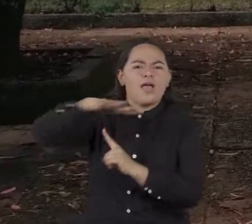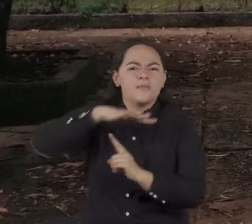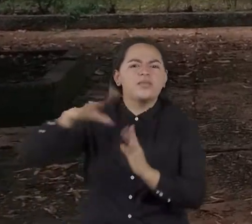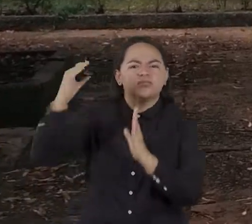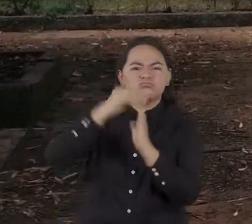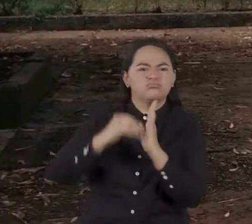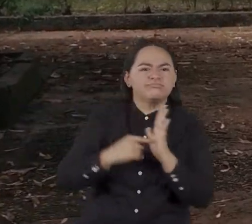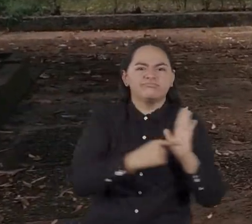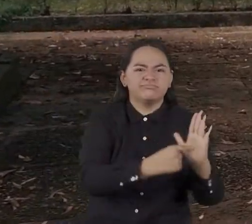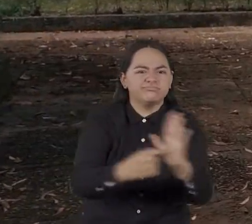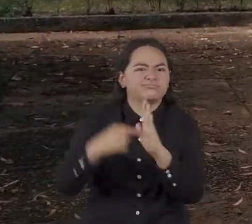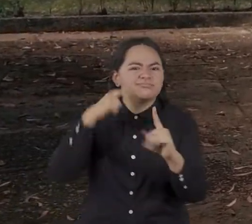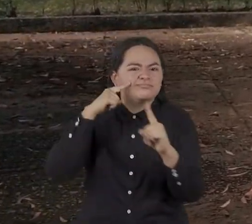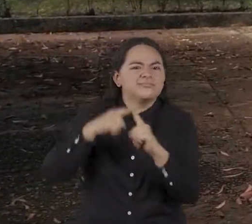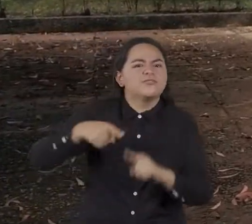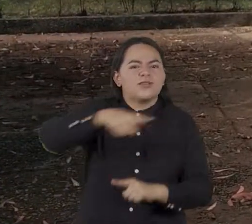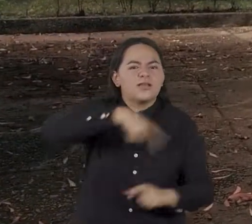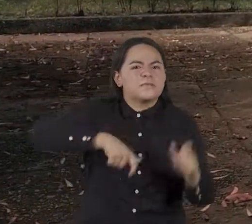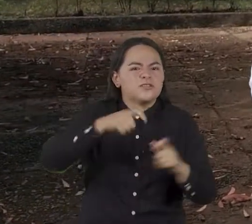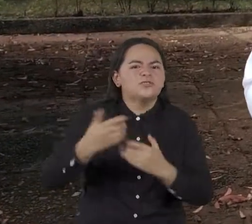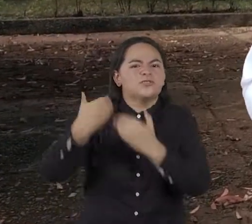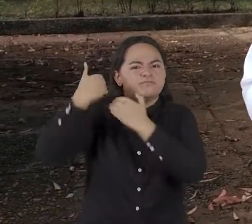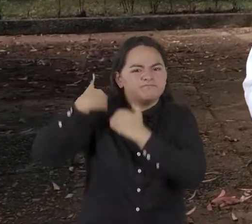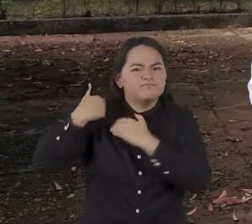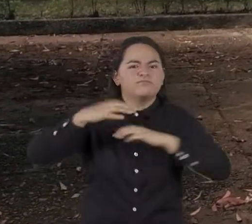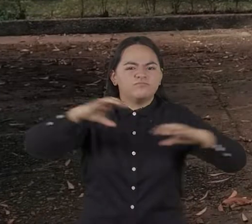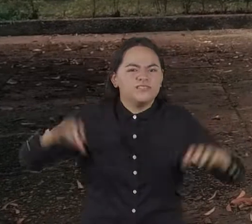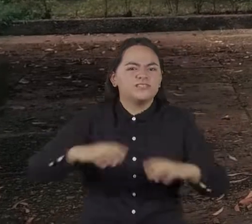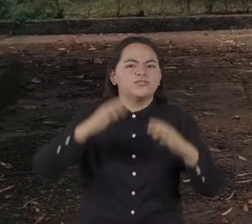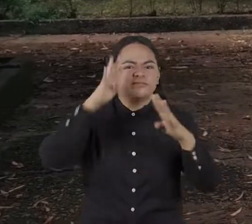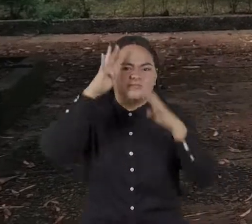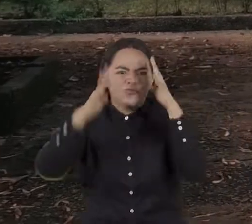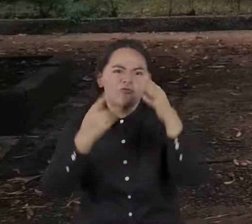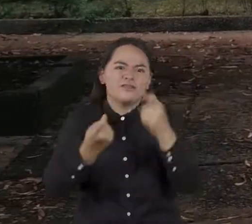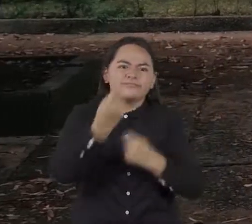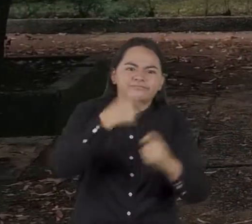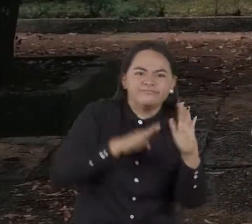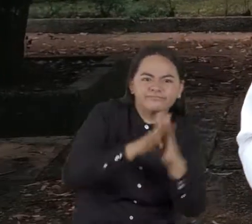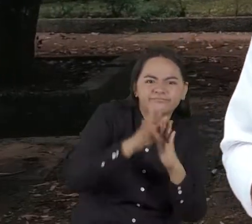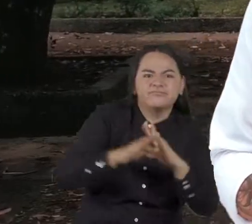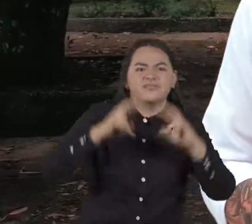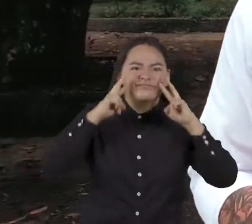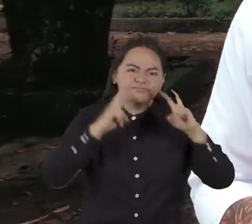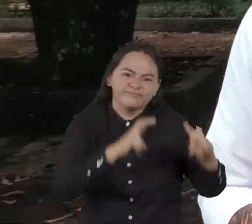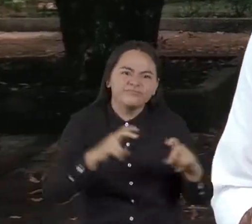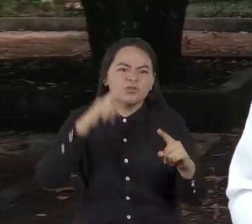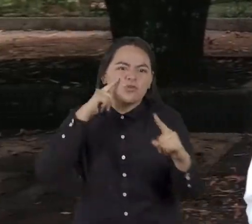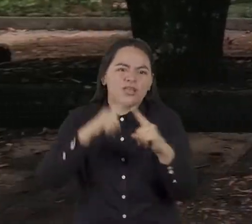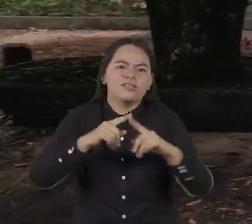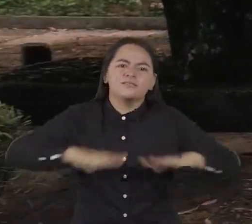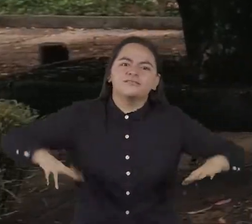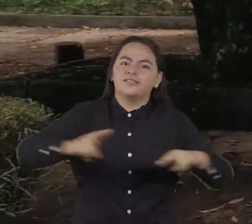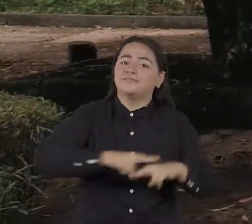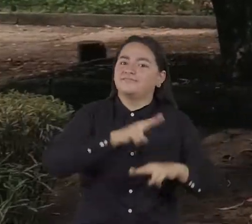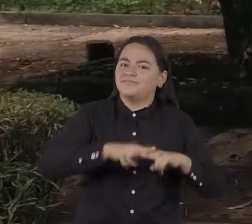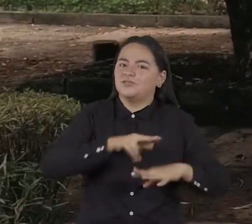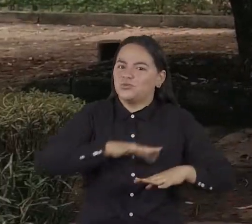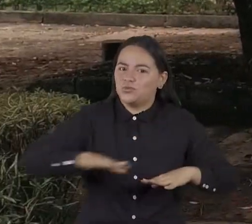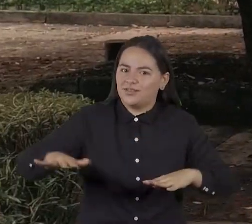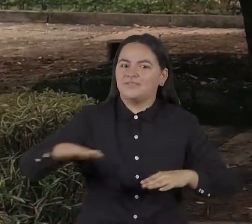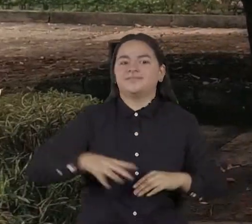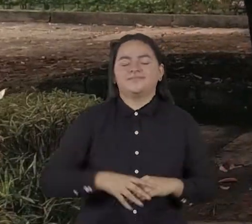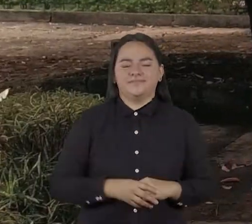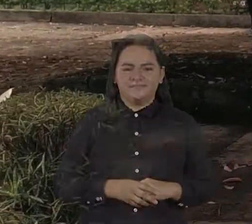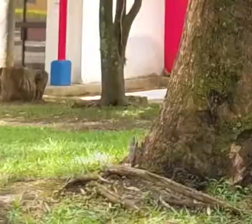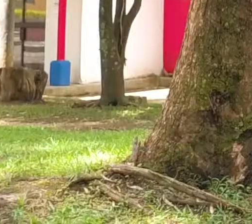ambientales para promover un campus sostenible, orientado a ser más responsable con su entorno y propiciando espacios de innovación, emprendimiento